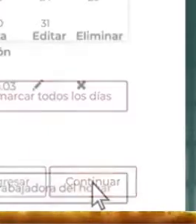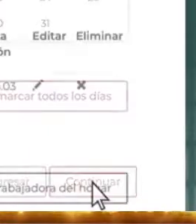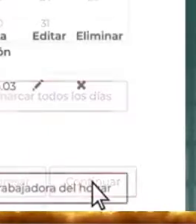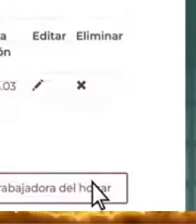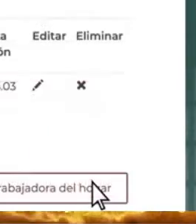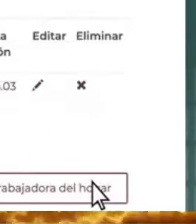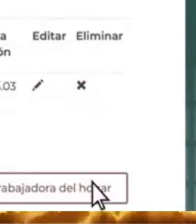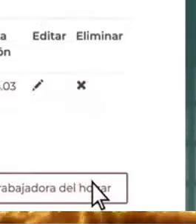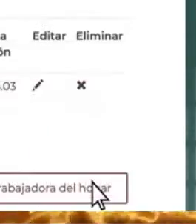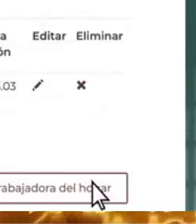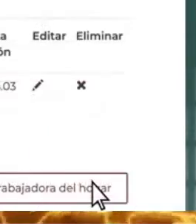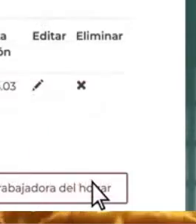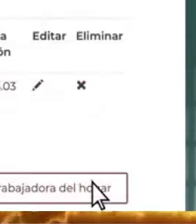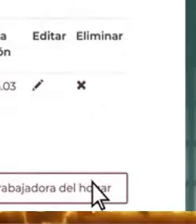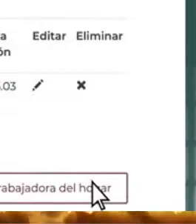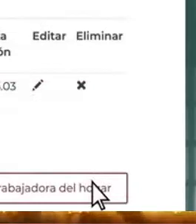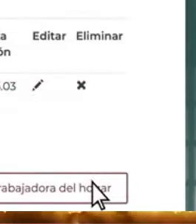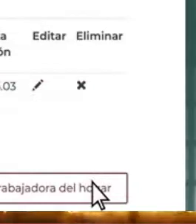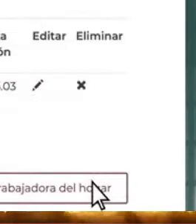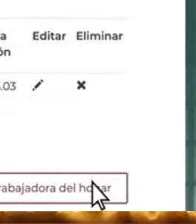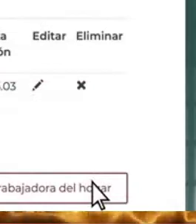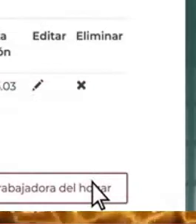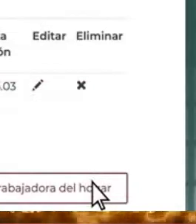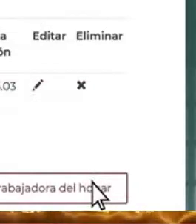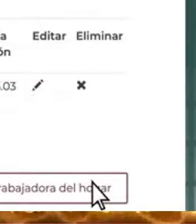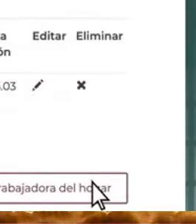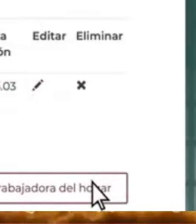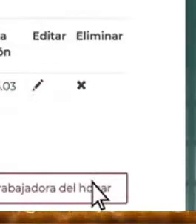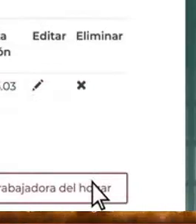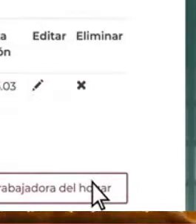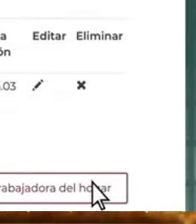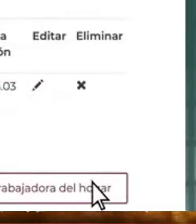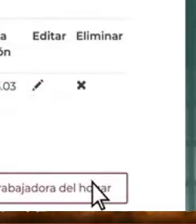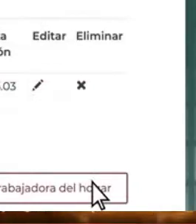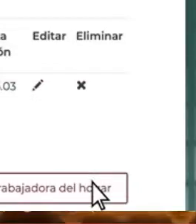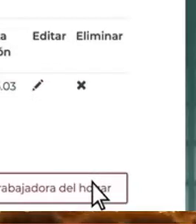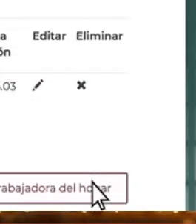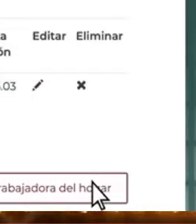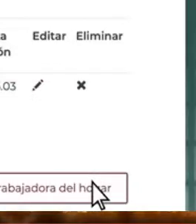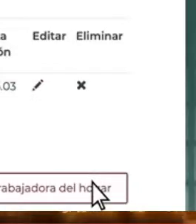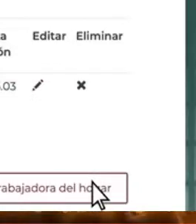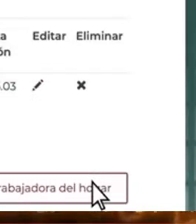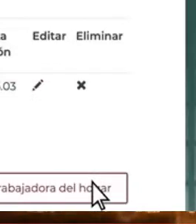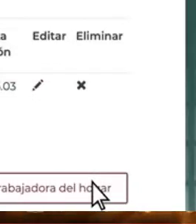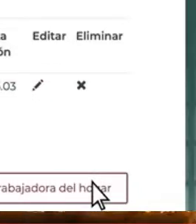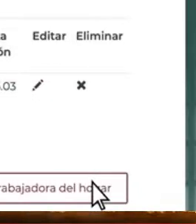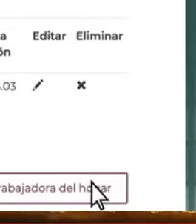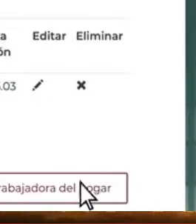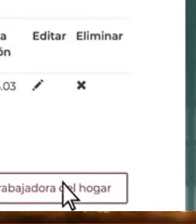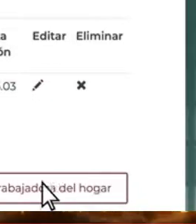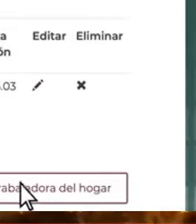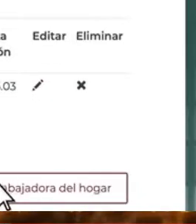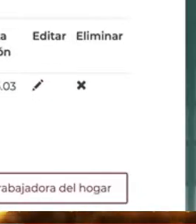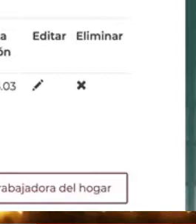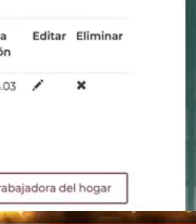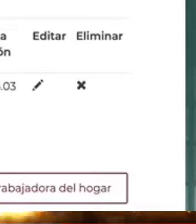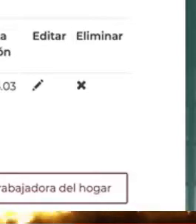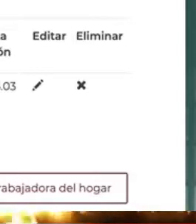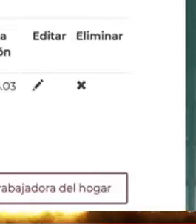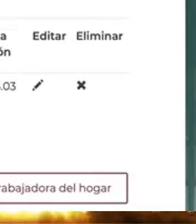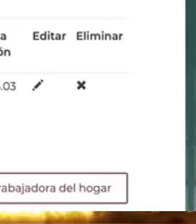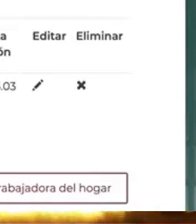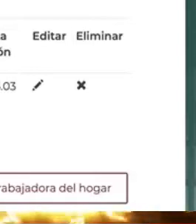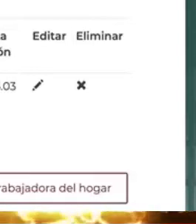El sistema hará el cálculo de la cuota patronal y de la persona trabajadora. También puedes agregar a más personas si así lo